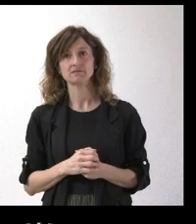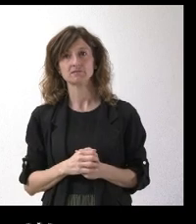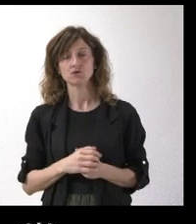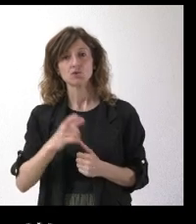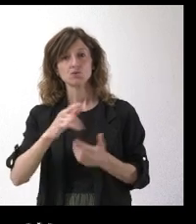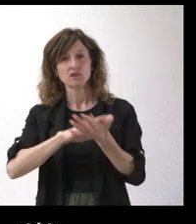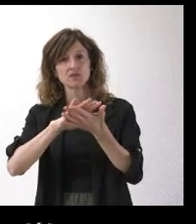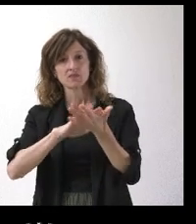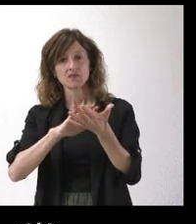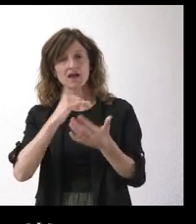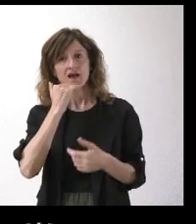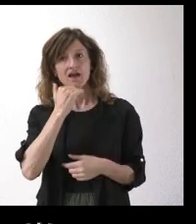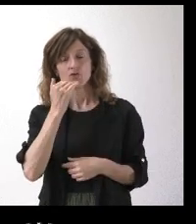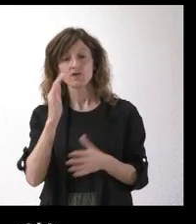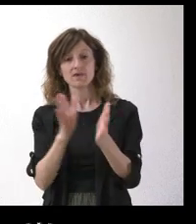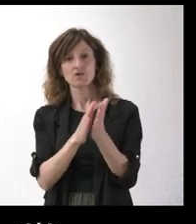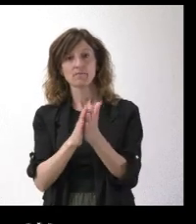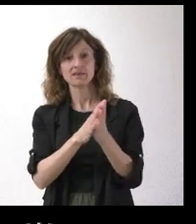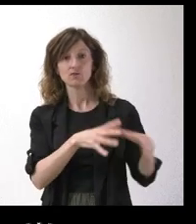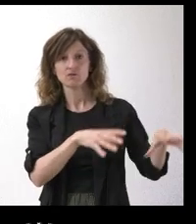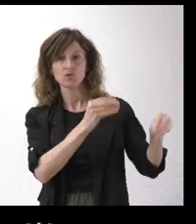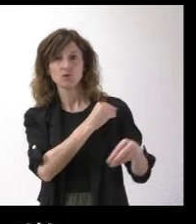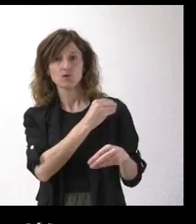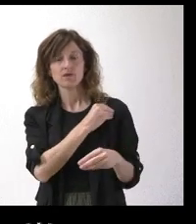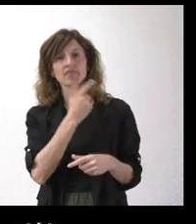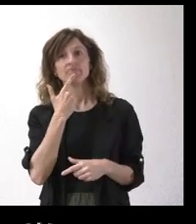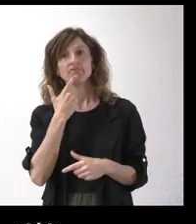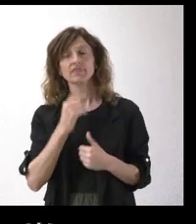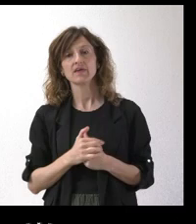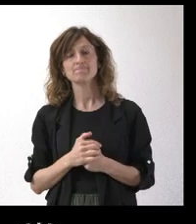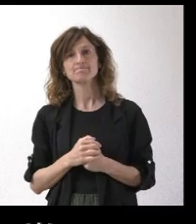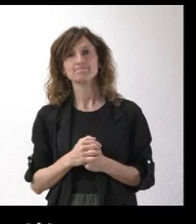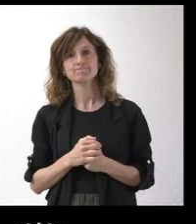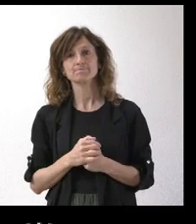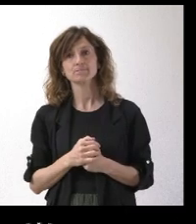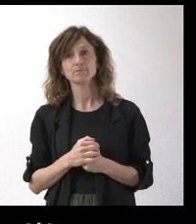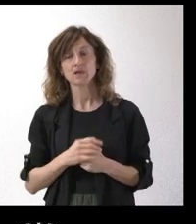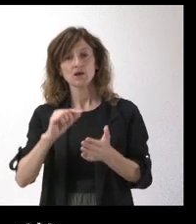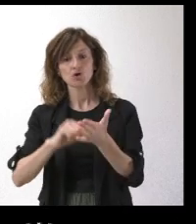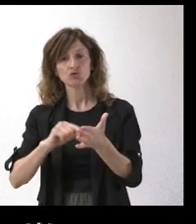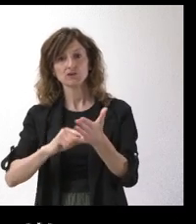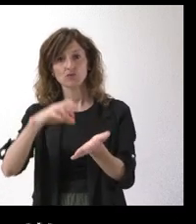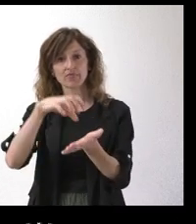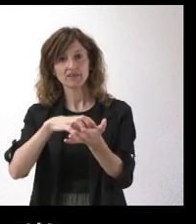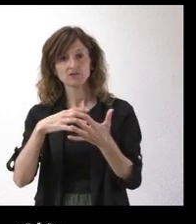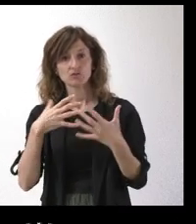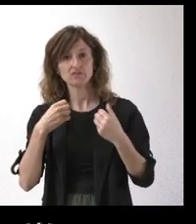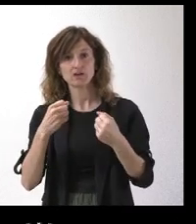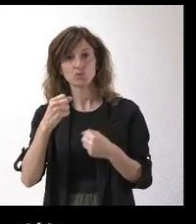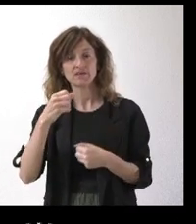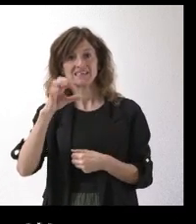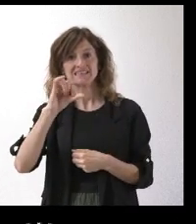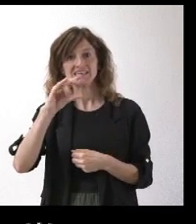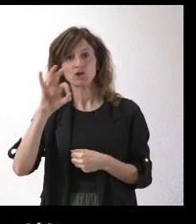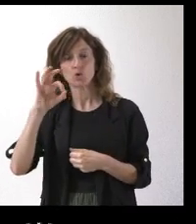decir. Y nos preguntaba a nuestros compañeros de Burgos sobre otra cuestión, el por qué se ha decidido restringir el contrato del centro de salud del Silo en Burgos y